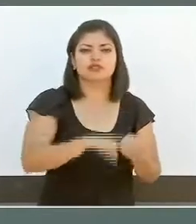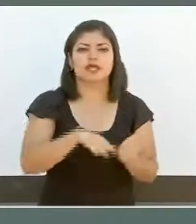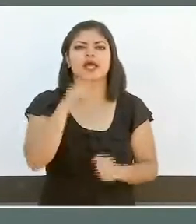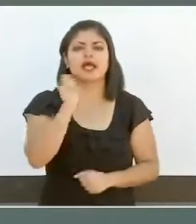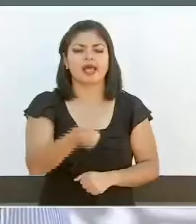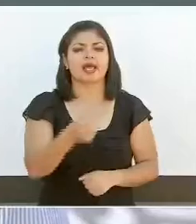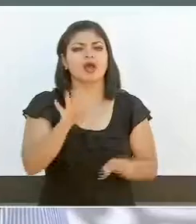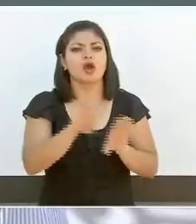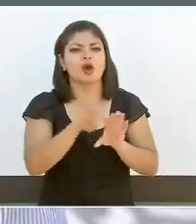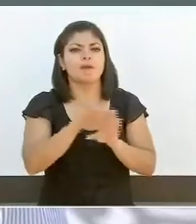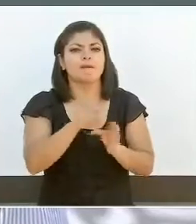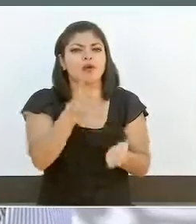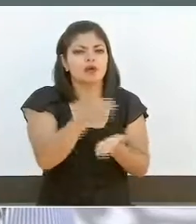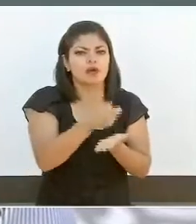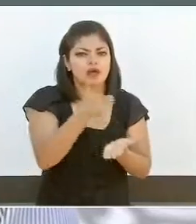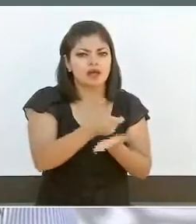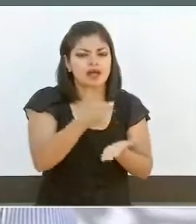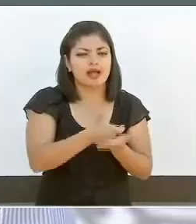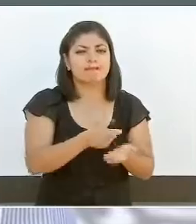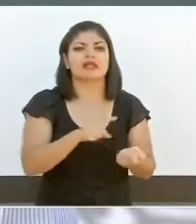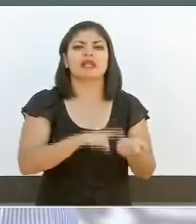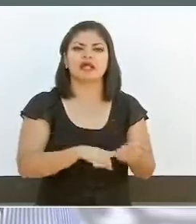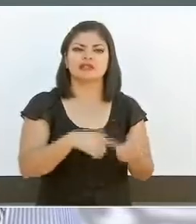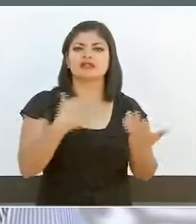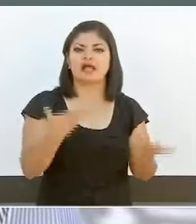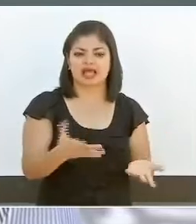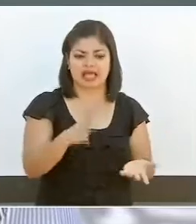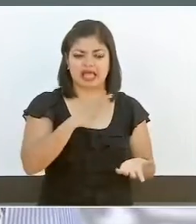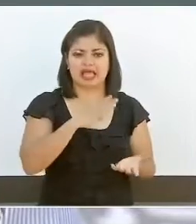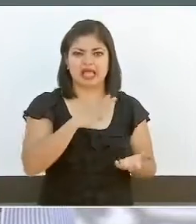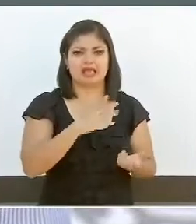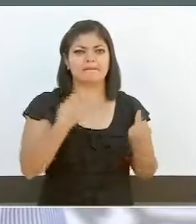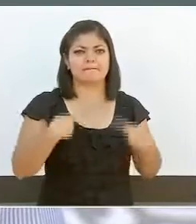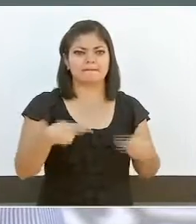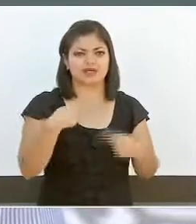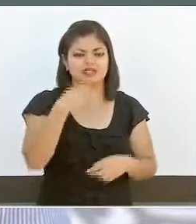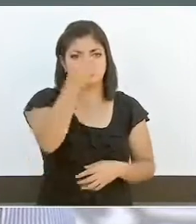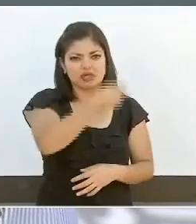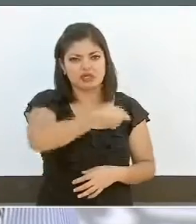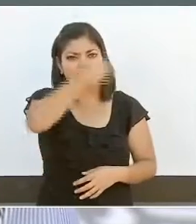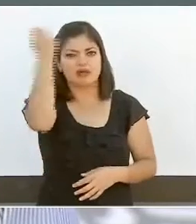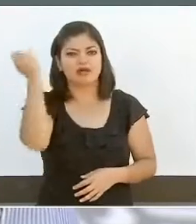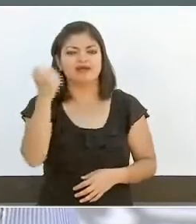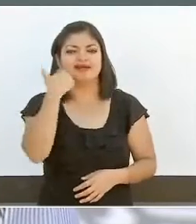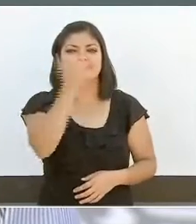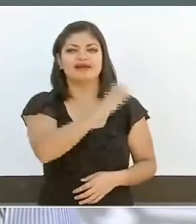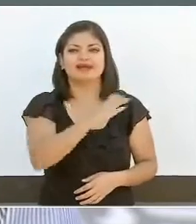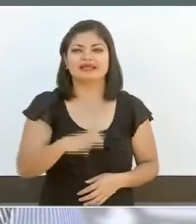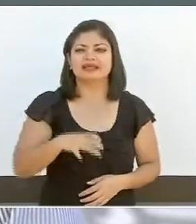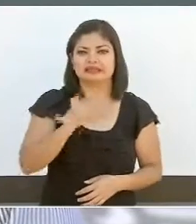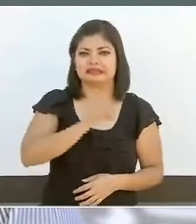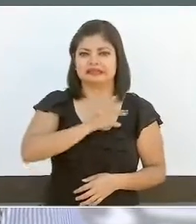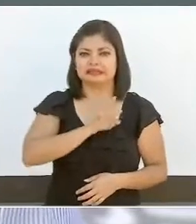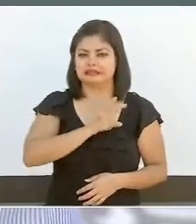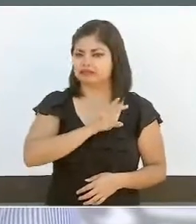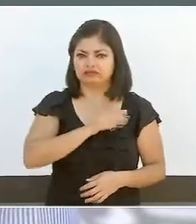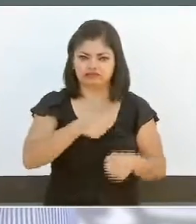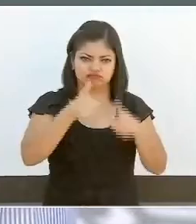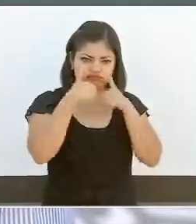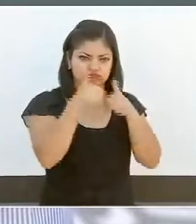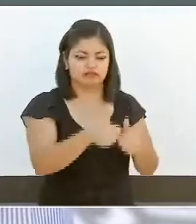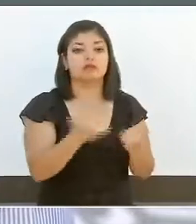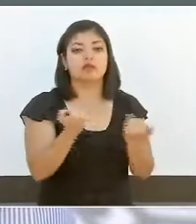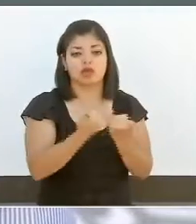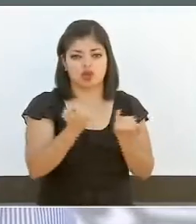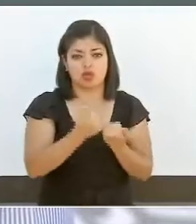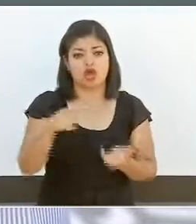amenazas de aspirantes y candidatos. Además, desde el Gobierno de México, la Secretaría